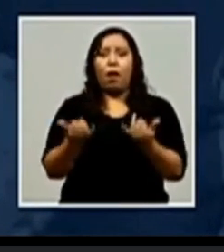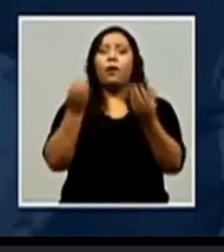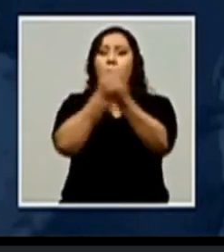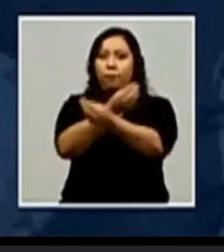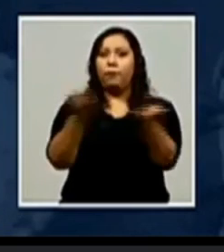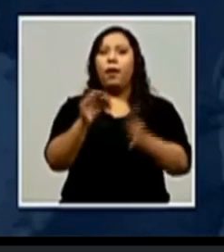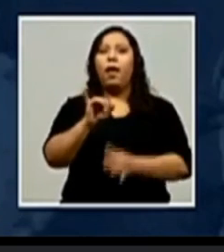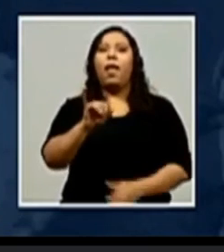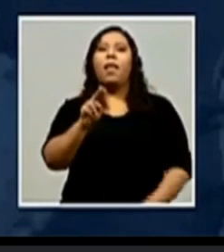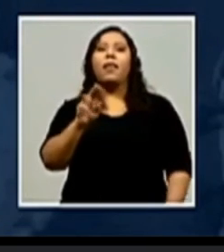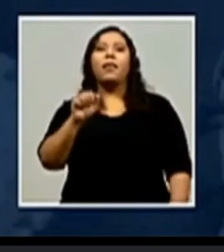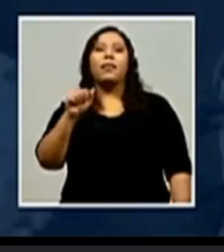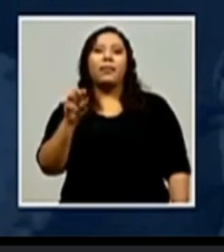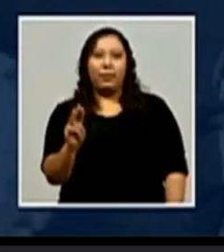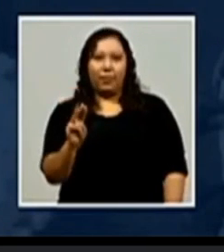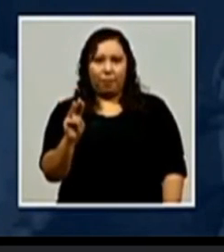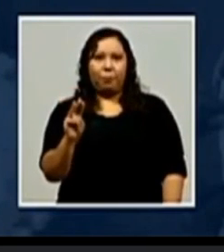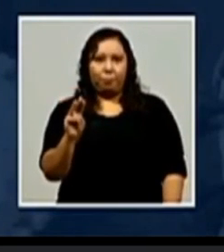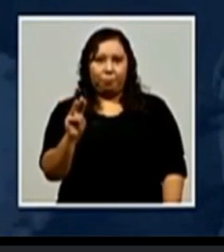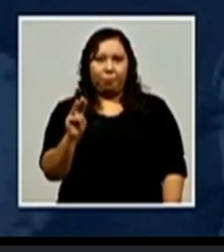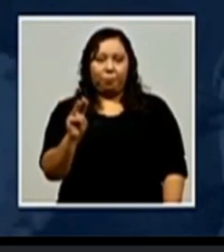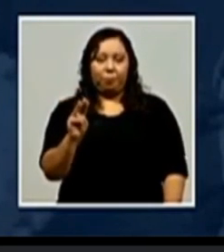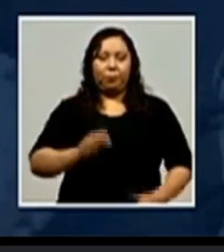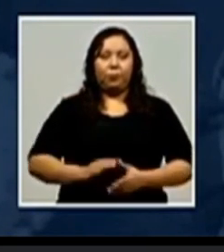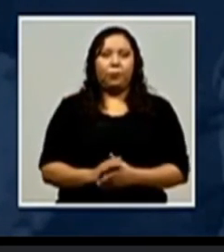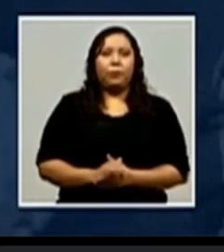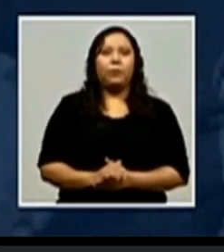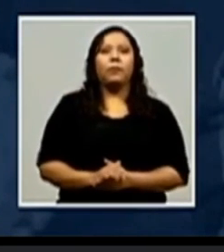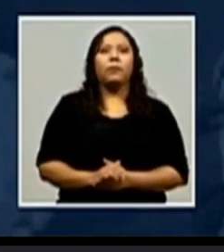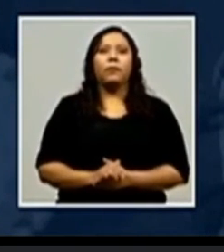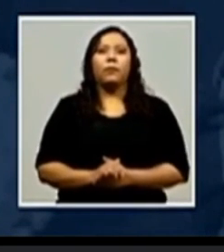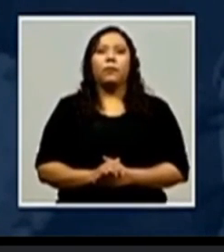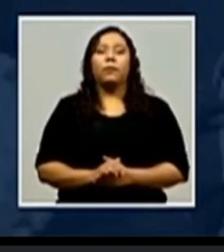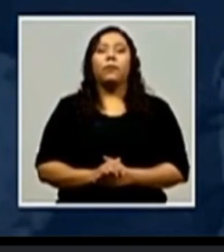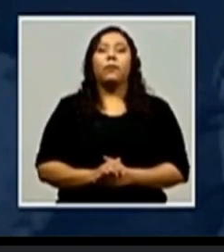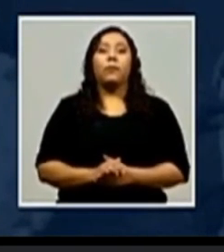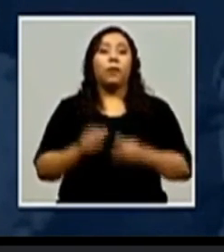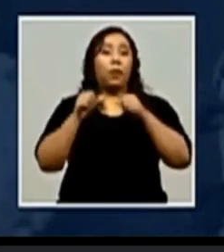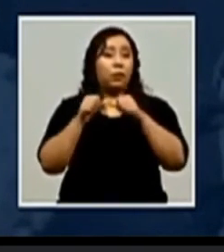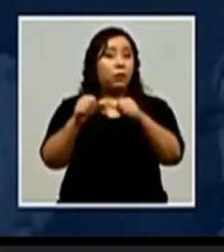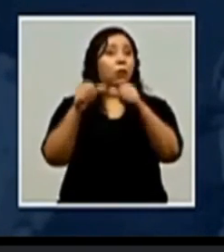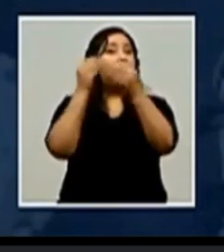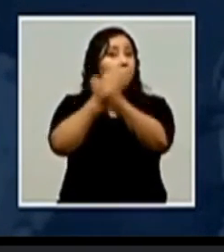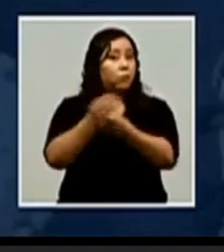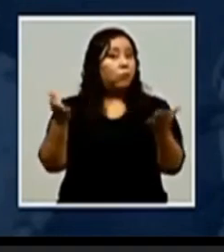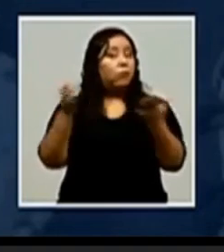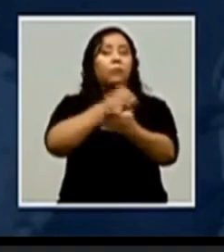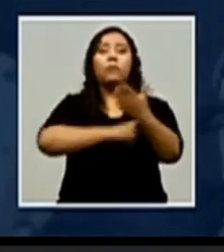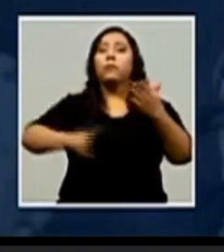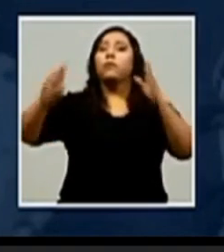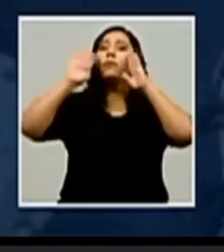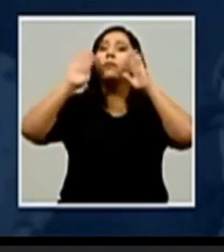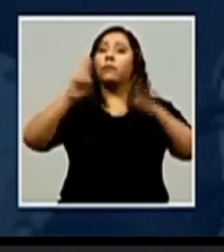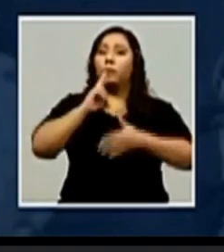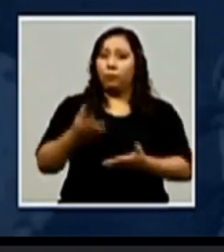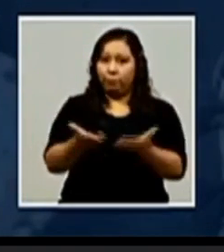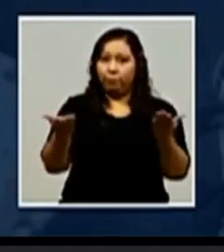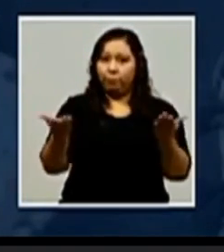importante mensaje del Instituto Nacional de la Mujer, INAM. Continuaremos informándole. Dios bendiga Honduras.